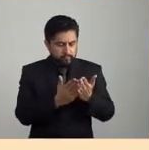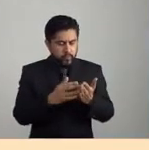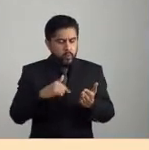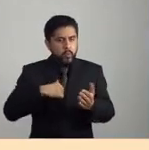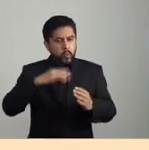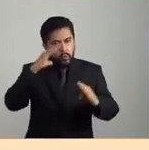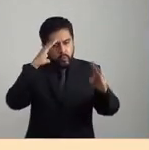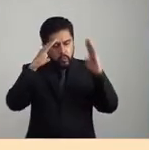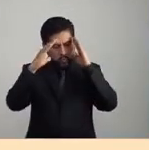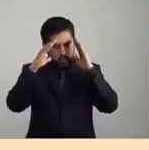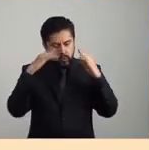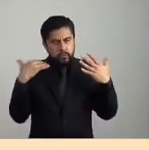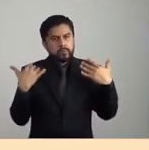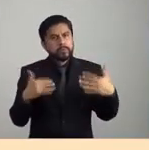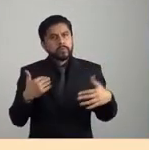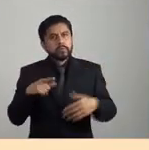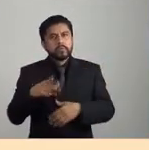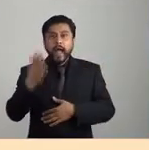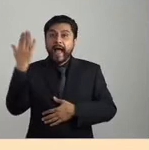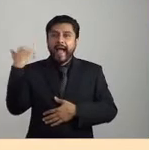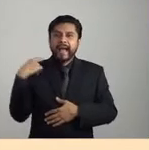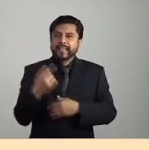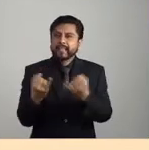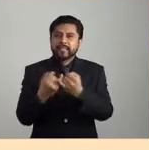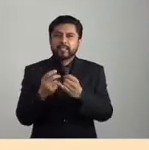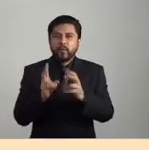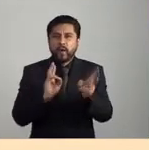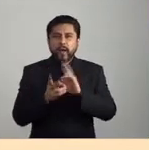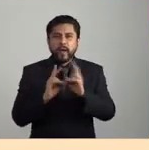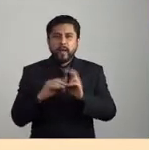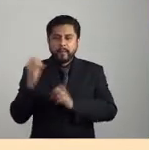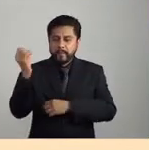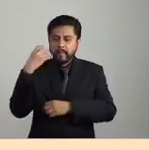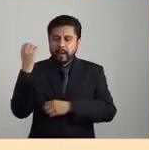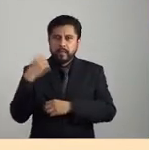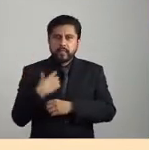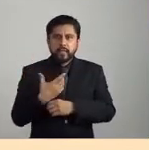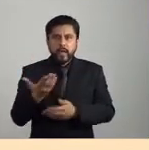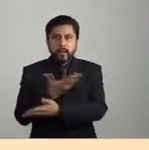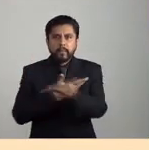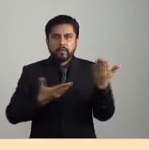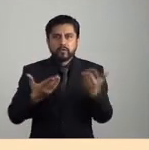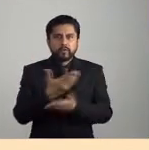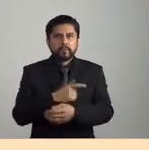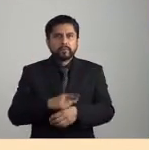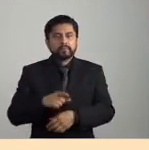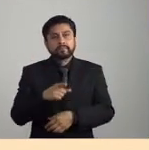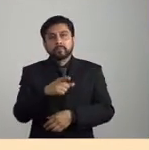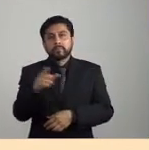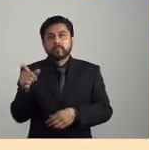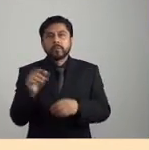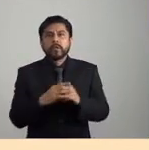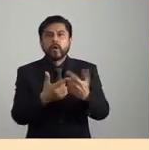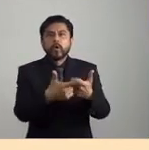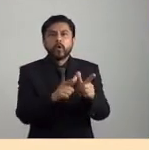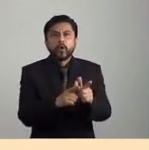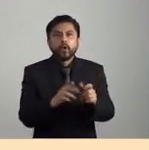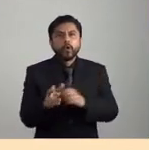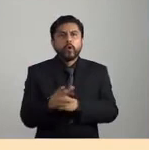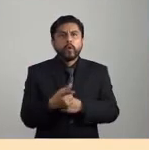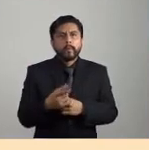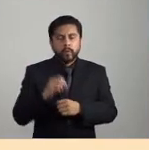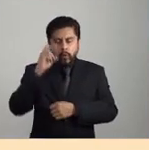pensando mucho a partir de ese conversatorio que tuvimos, que ustedes, que Traficantes de Sueños convocó en ese